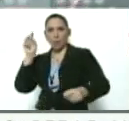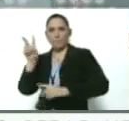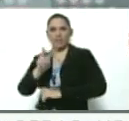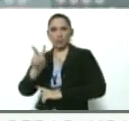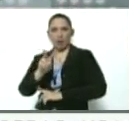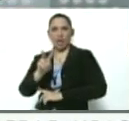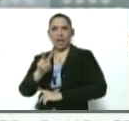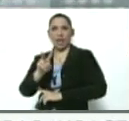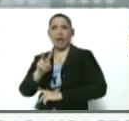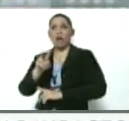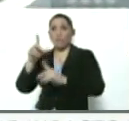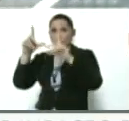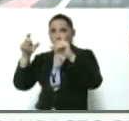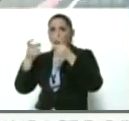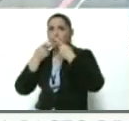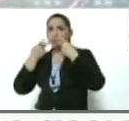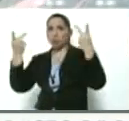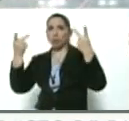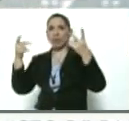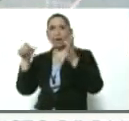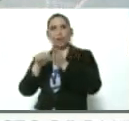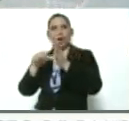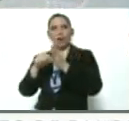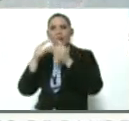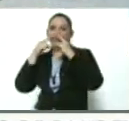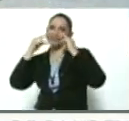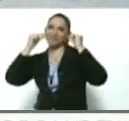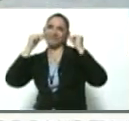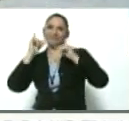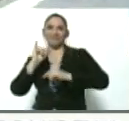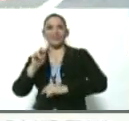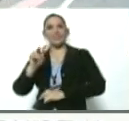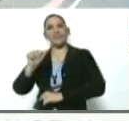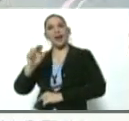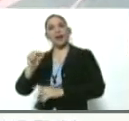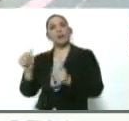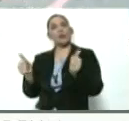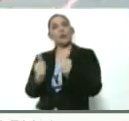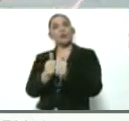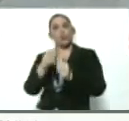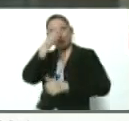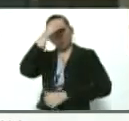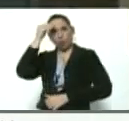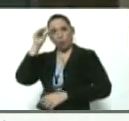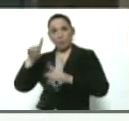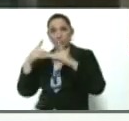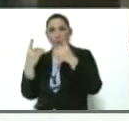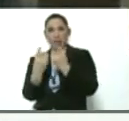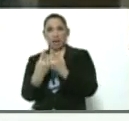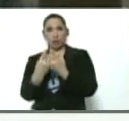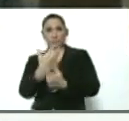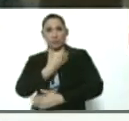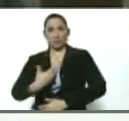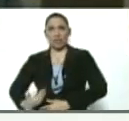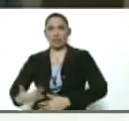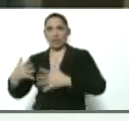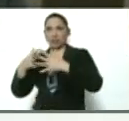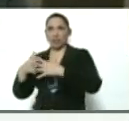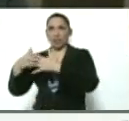ha hecho muy pública, donde sale muy sonriente Iván Simonovic con Donald Trump en el despacho del presidente